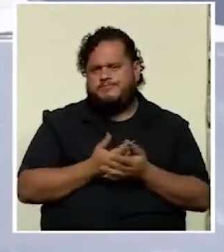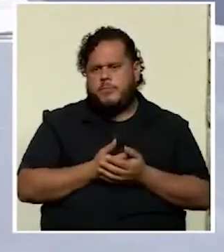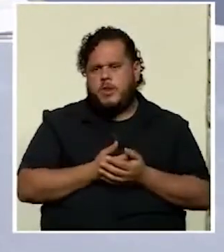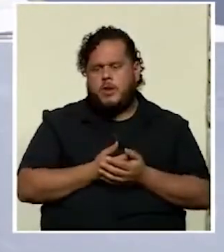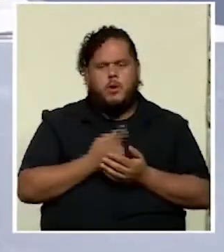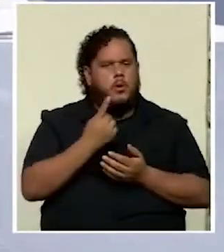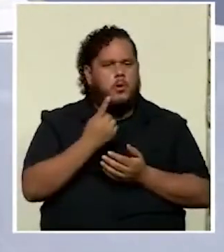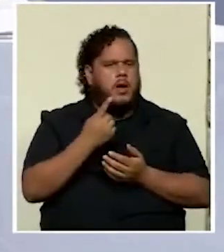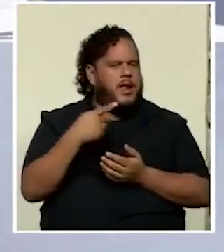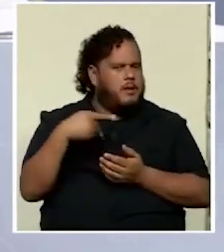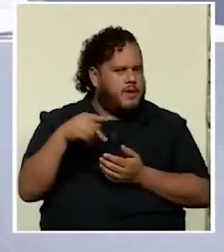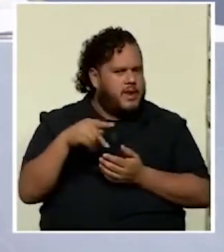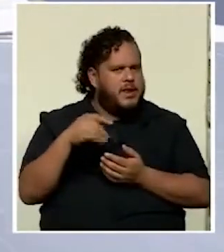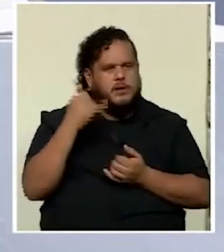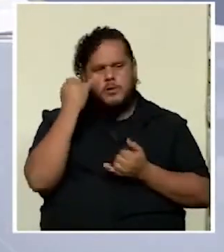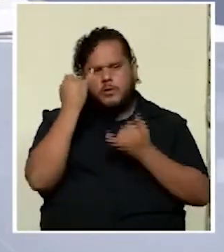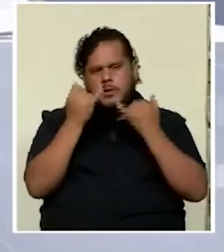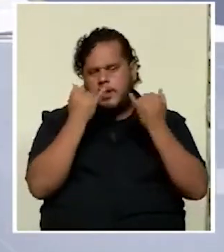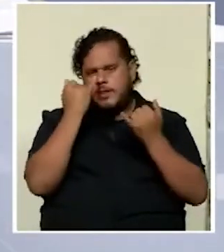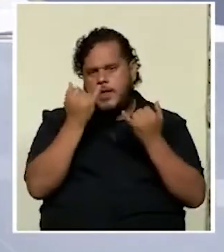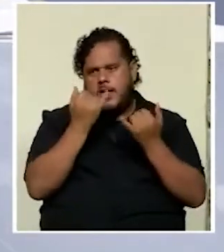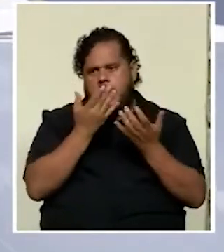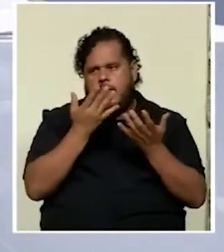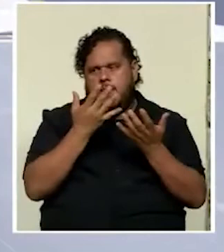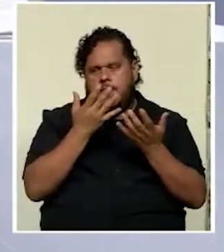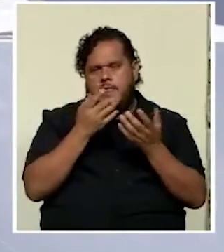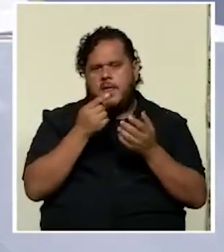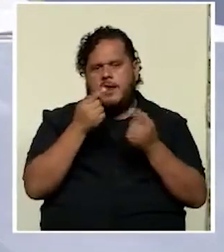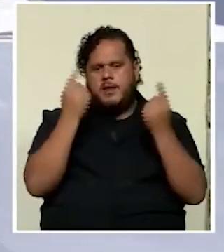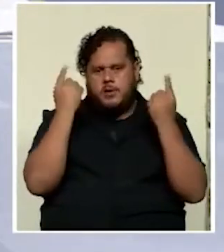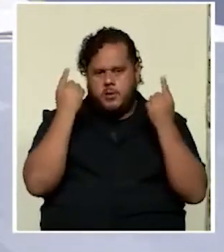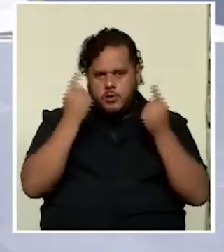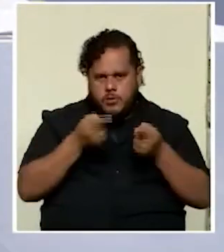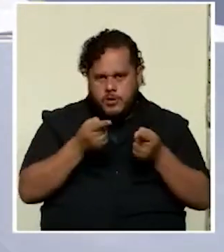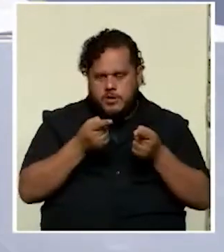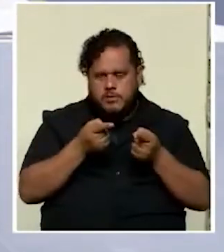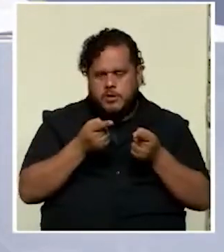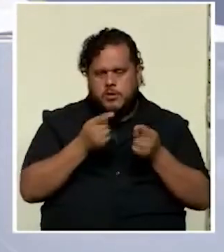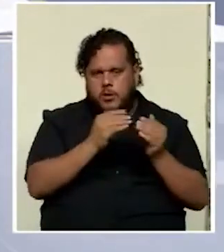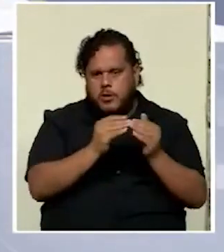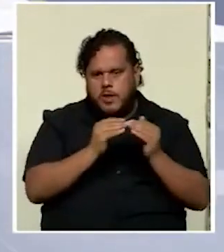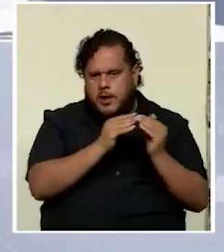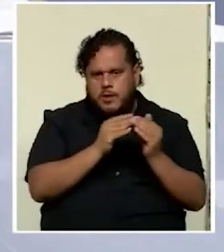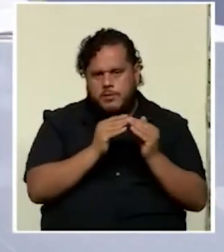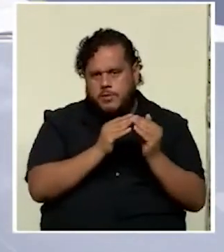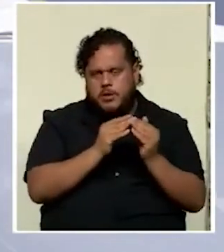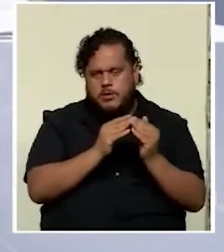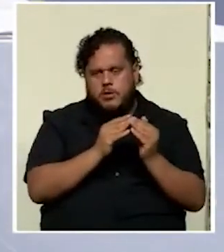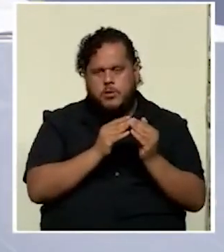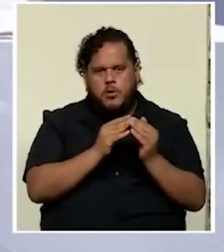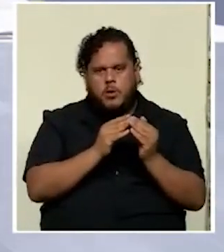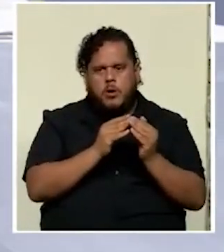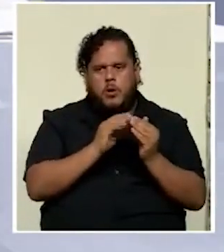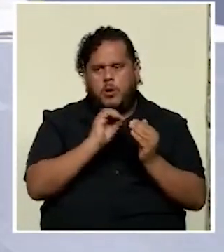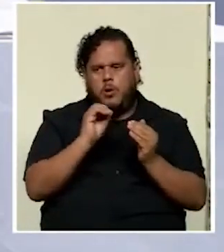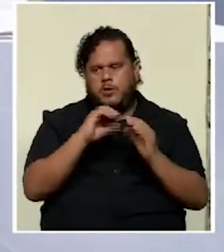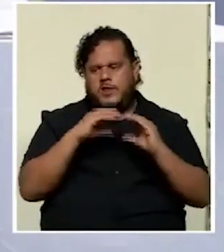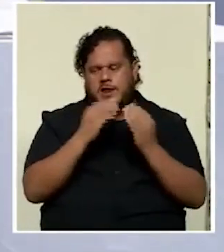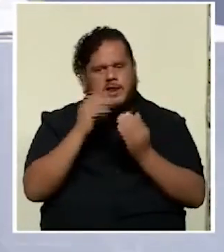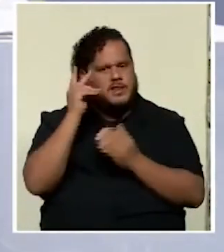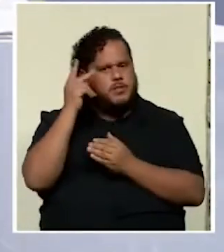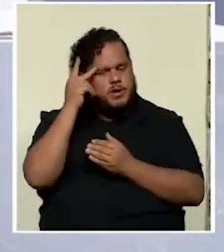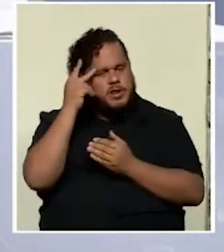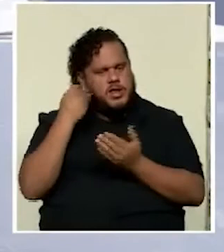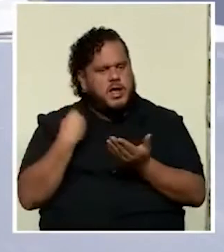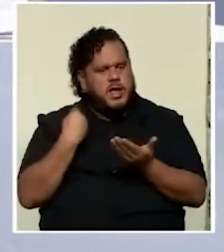en peligro la idea del convencimiento de la población o de la clase política por la